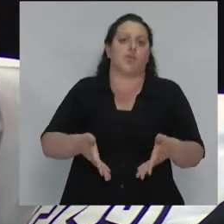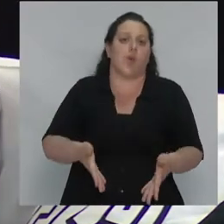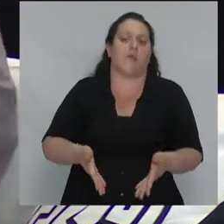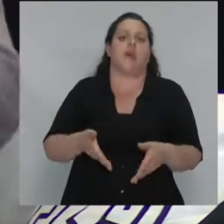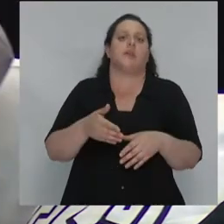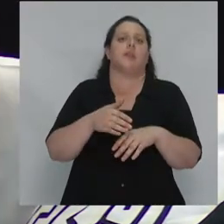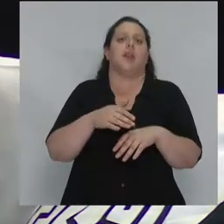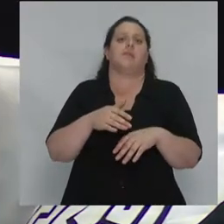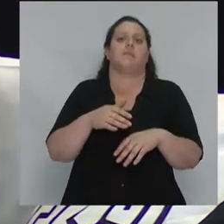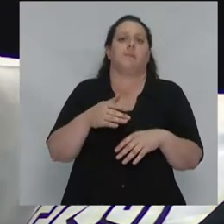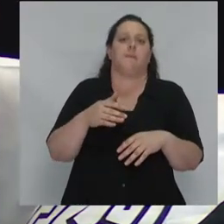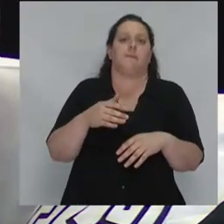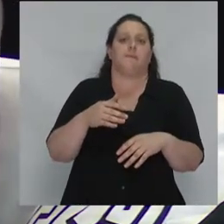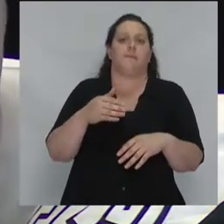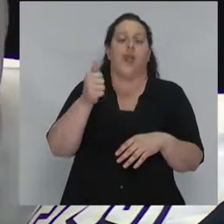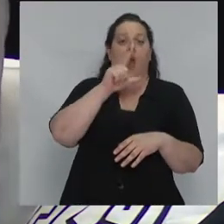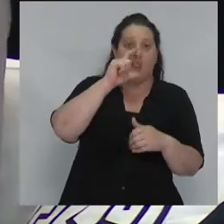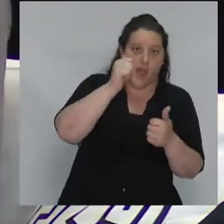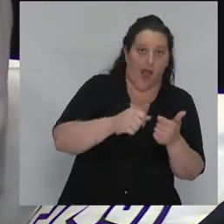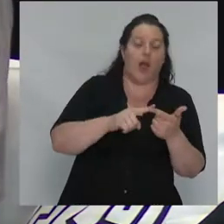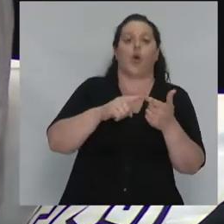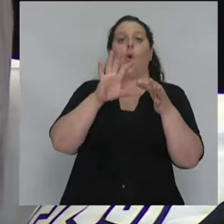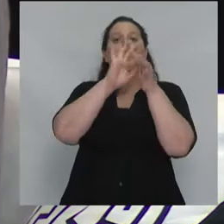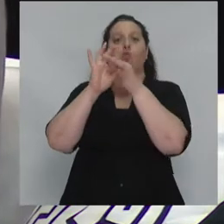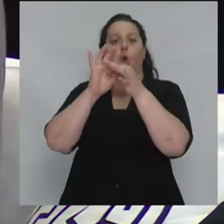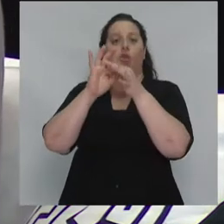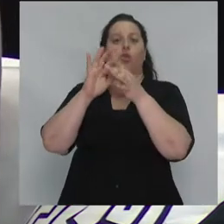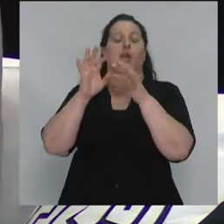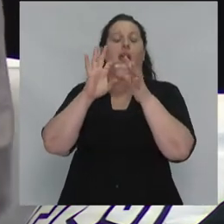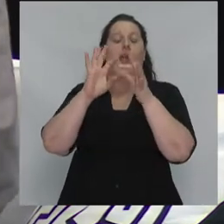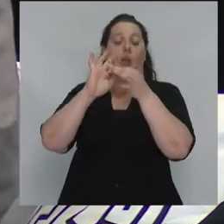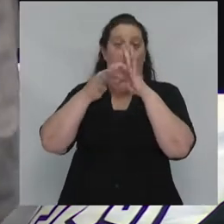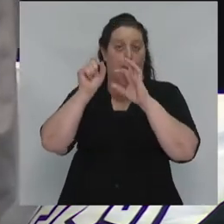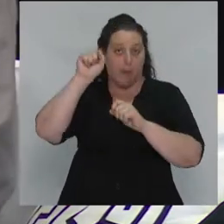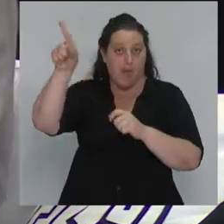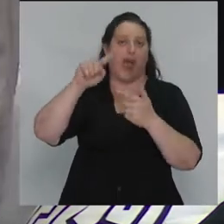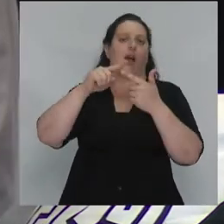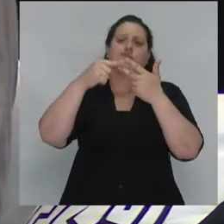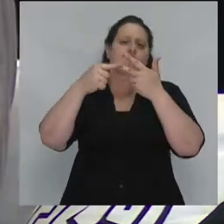Unión Europea y varios otros